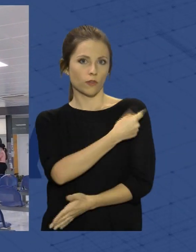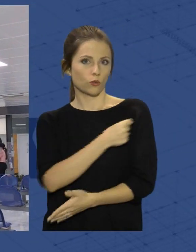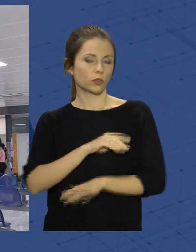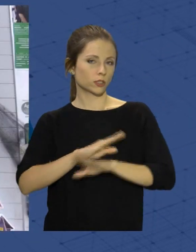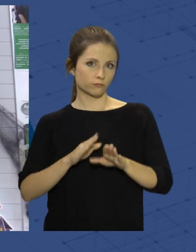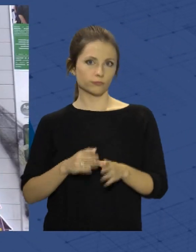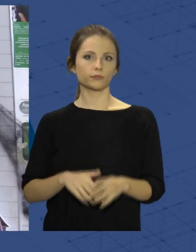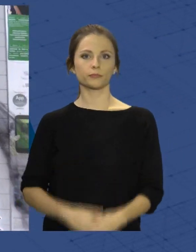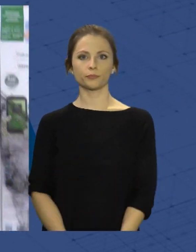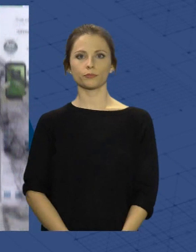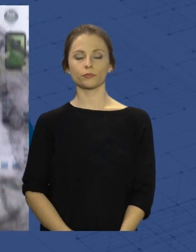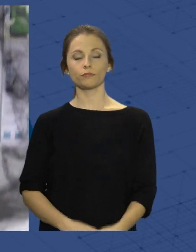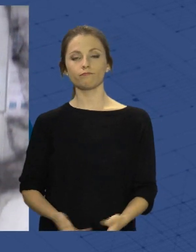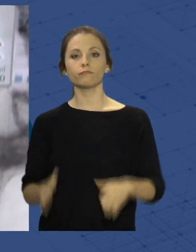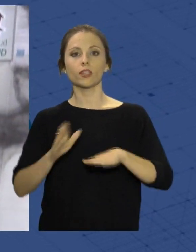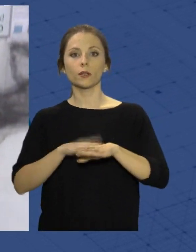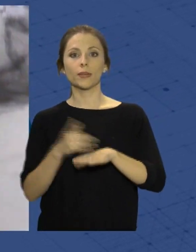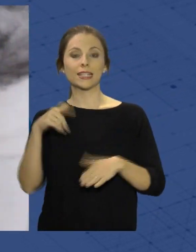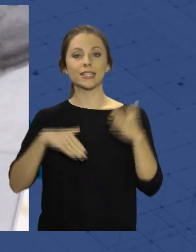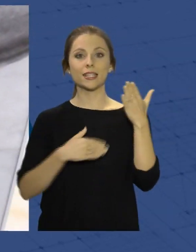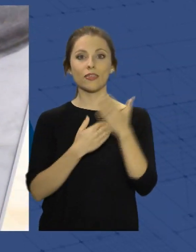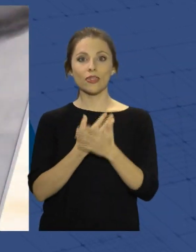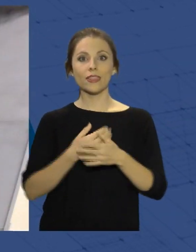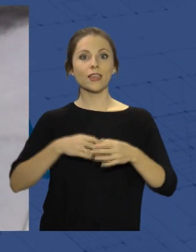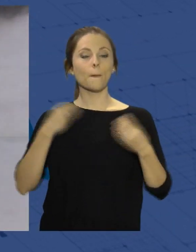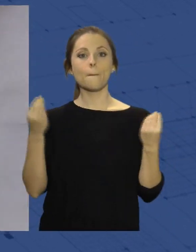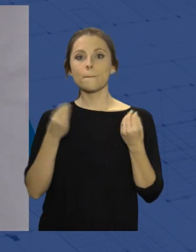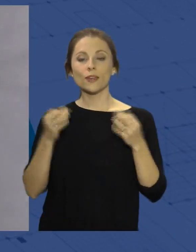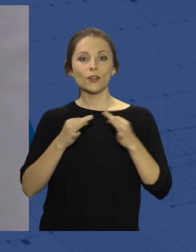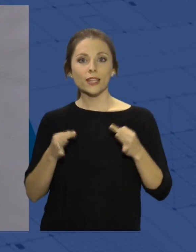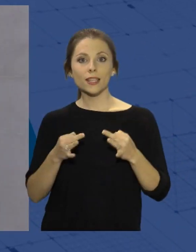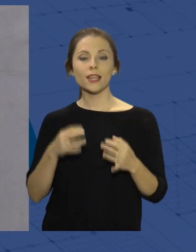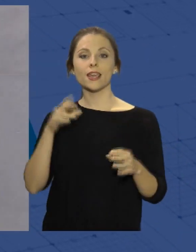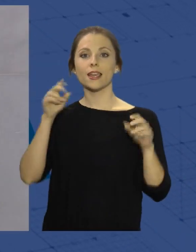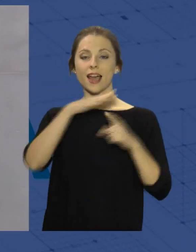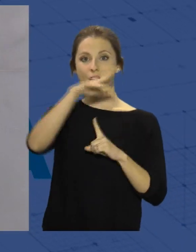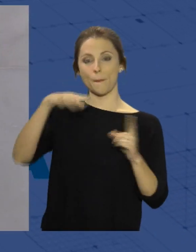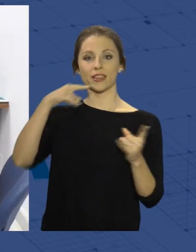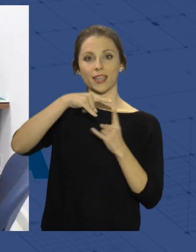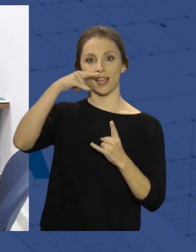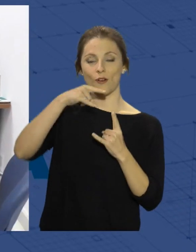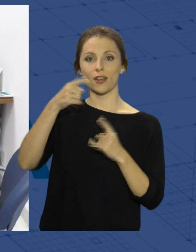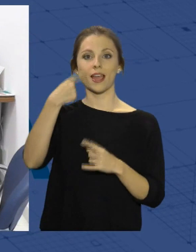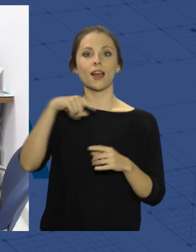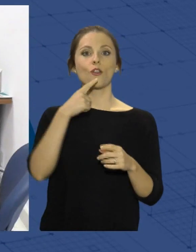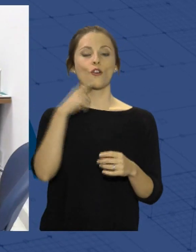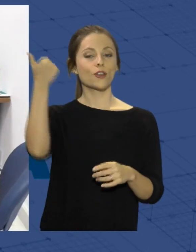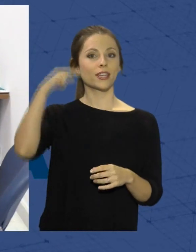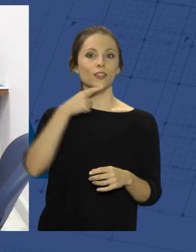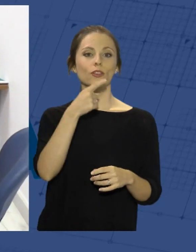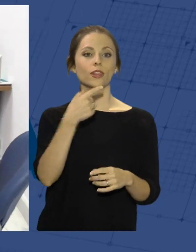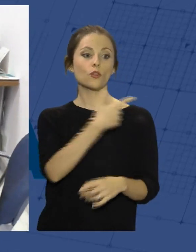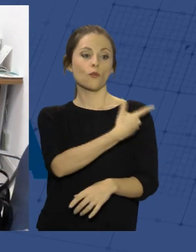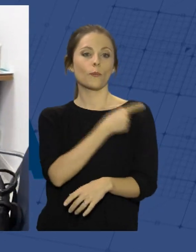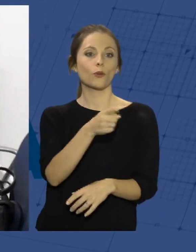corresponda al niño. Y para este día nada mejor que un ambiente festivo de Halloween en el que a los niños se les propone cambiar una vacuna